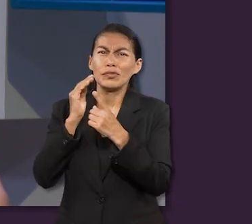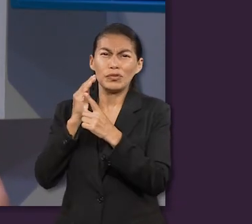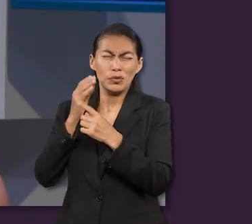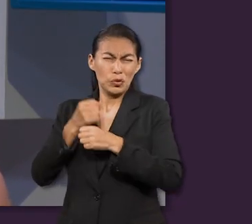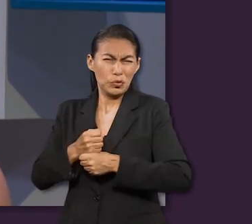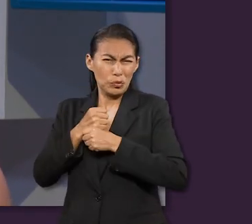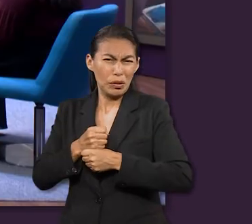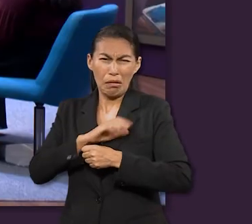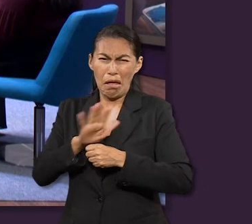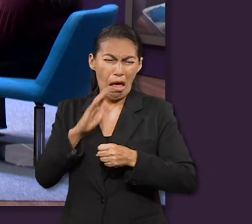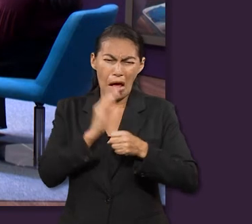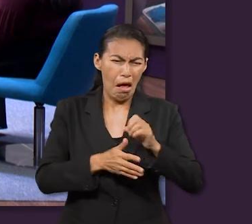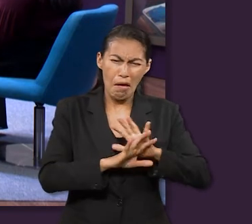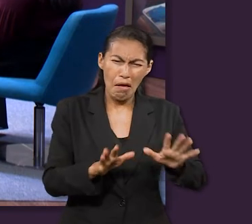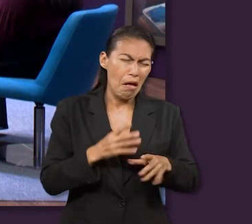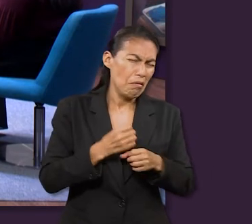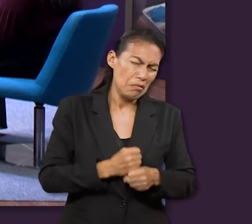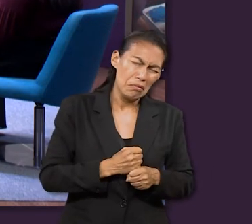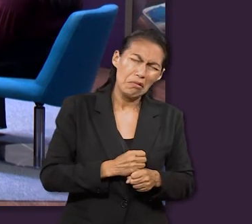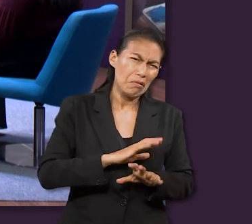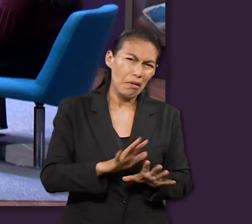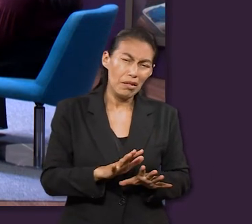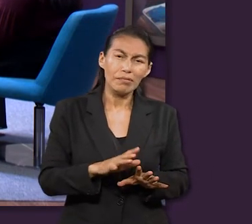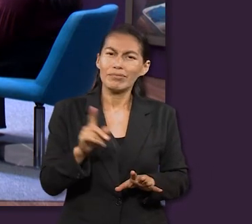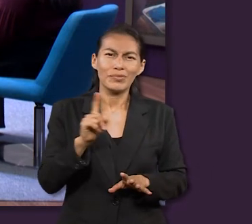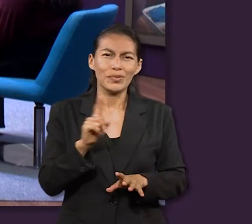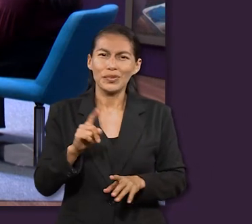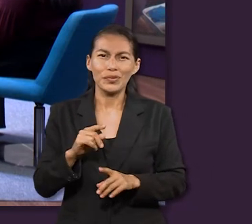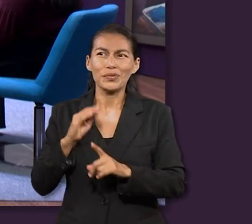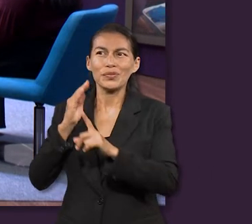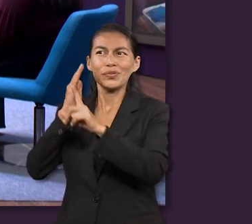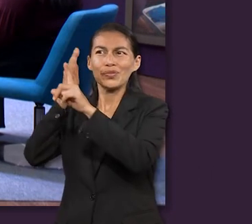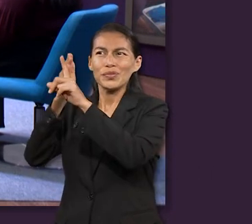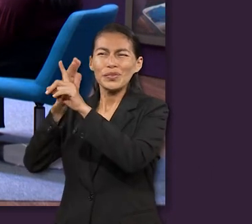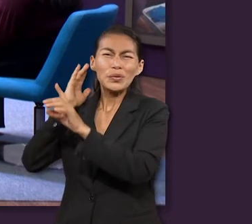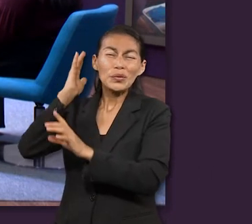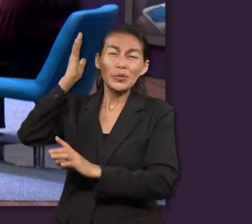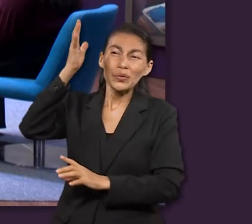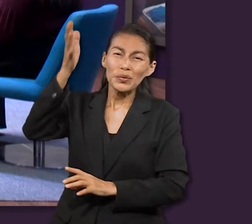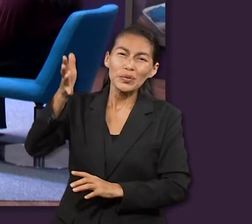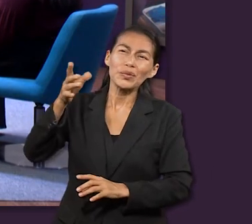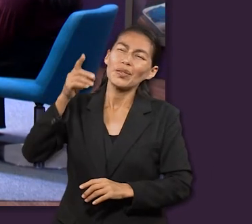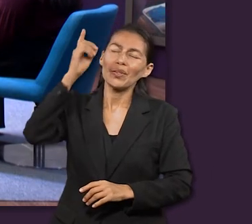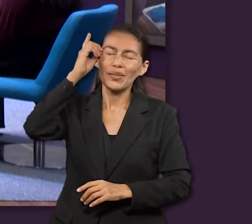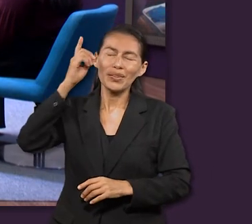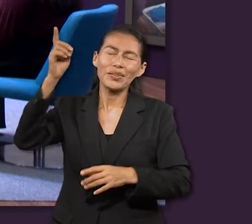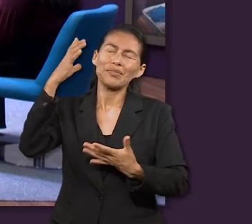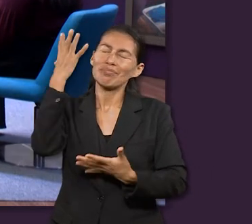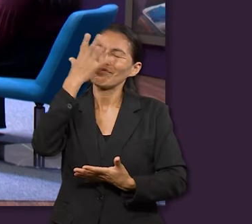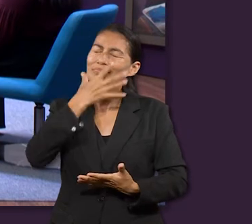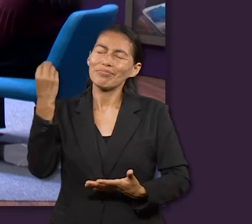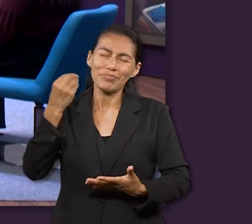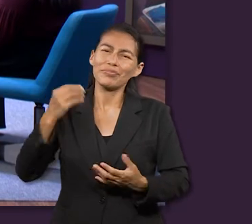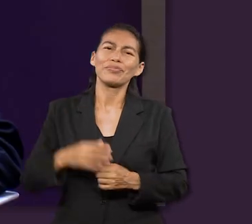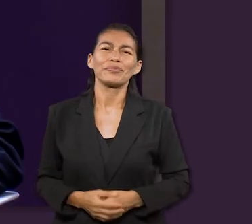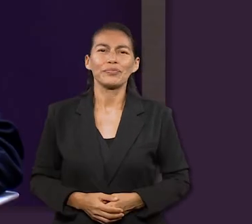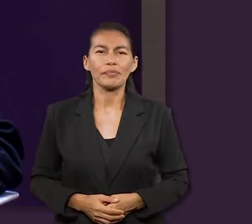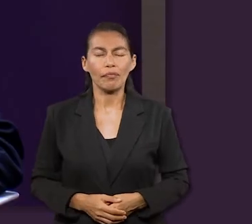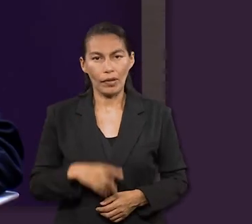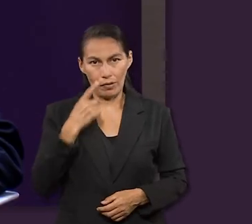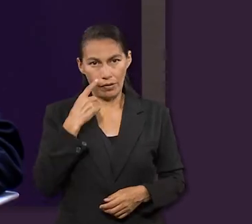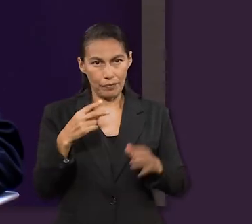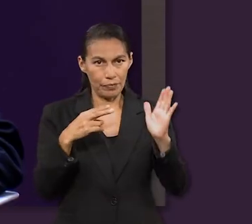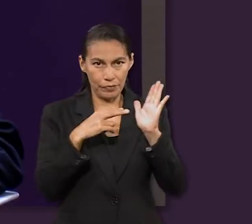sufrimiento. Y también, no solamente es pensar en qué hay más allá, sino prepararnos para evitar esas sorpresas.